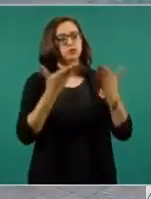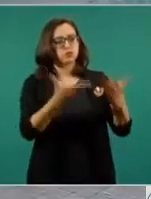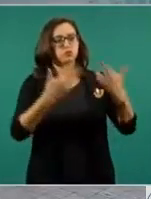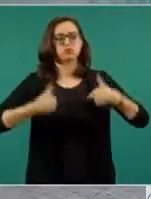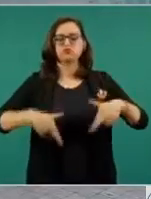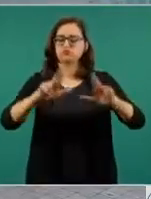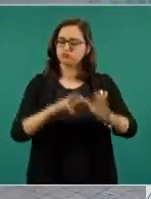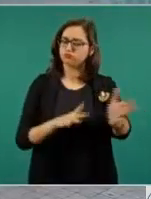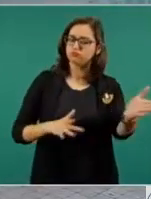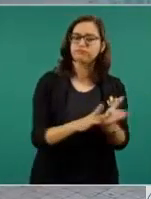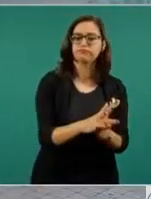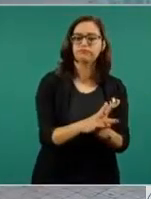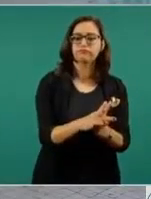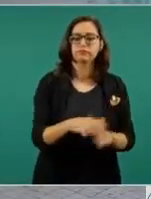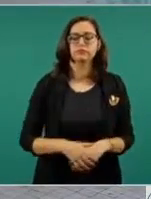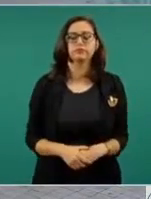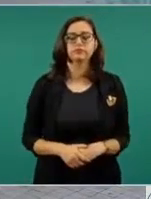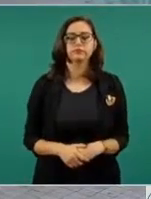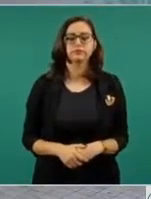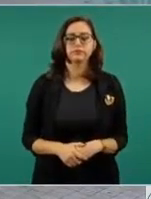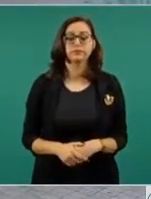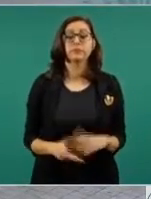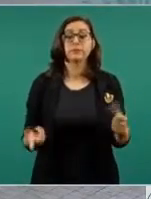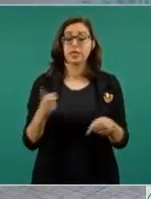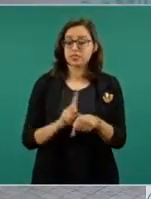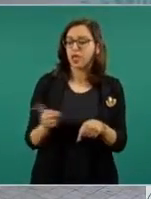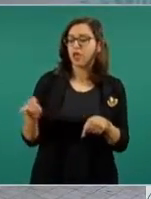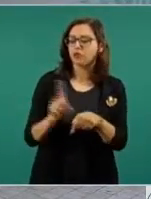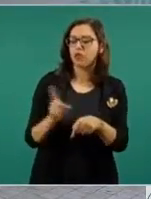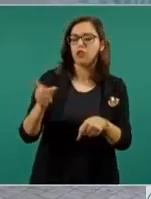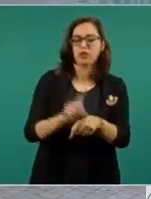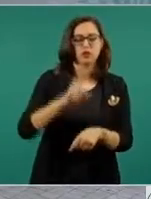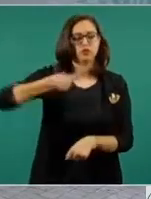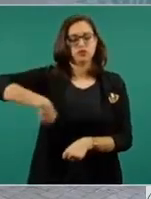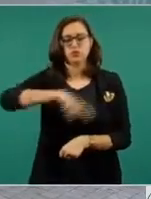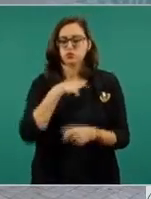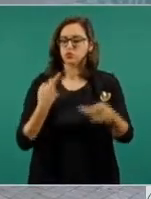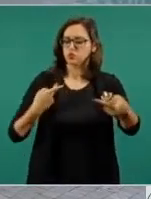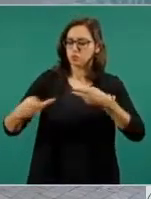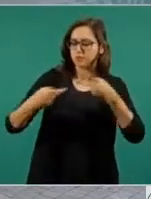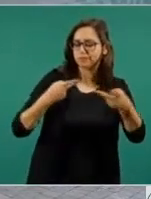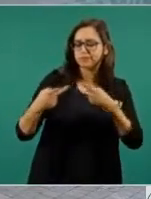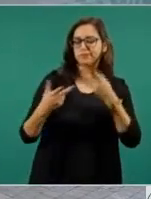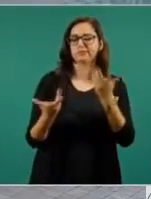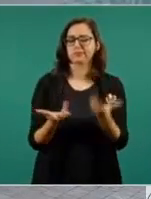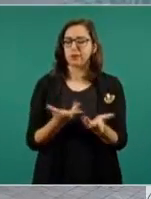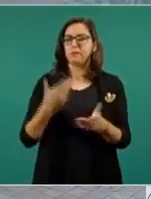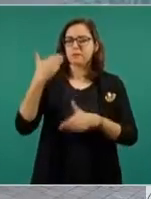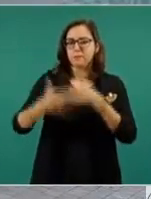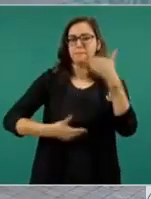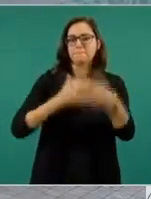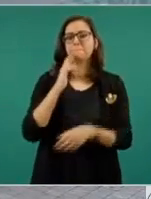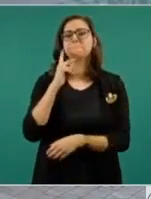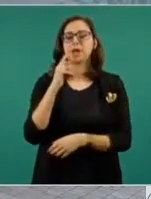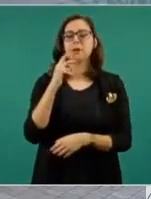Nos preparamos cada día para fortalecer nuestras capacidades institucionales en aras de